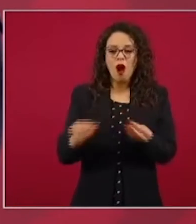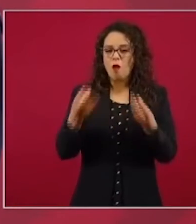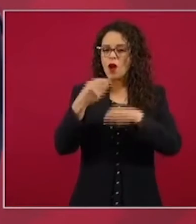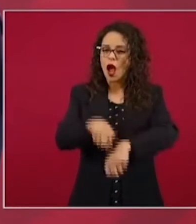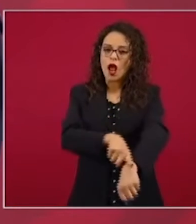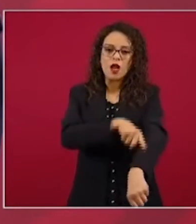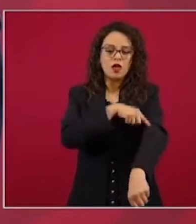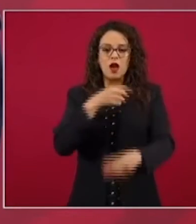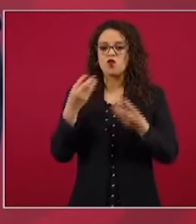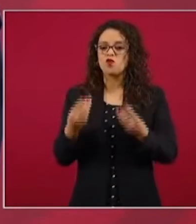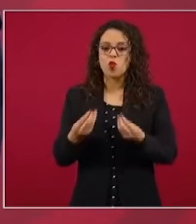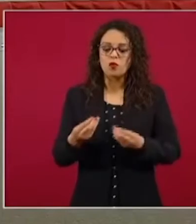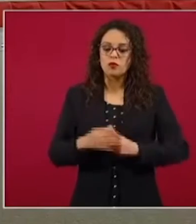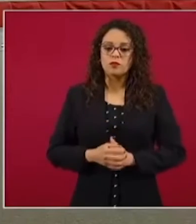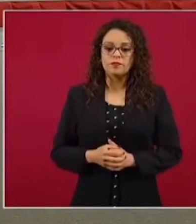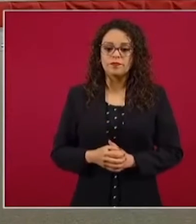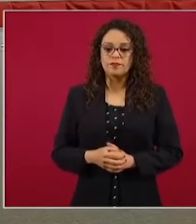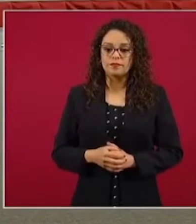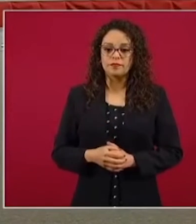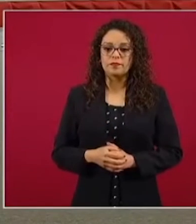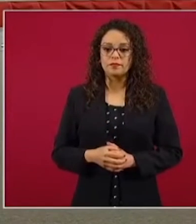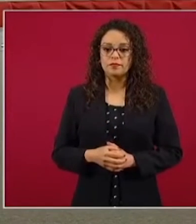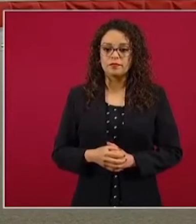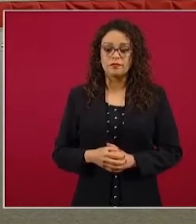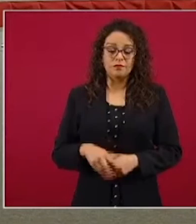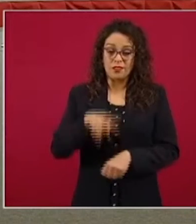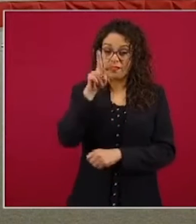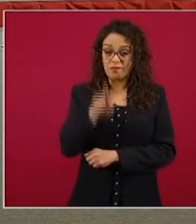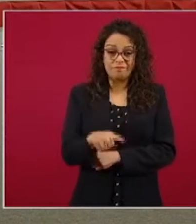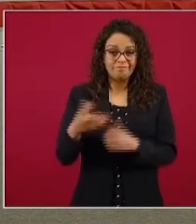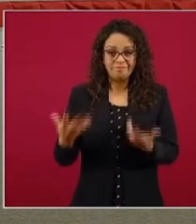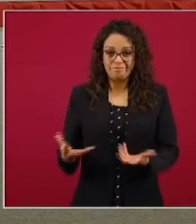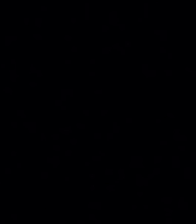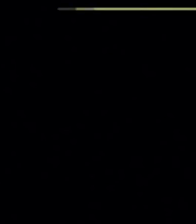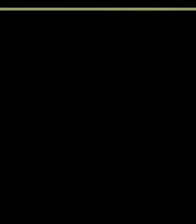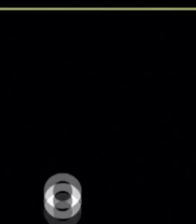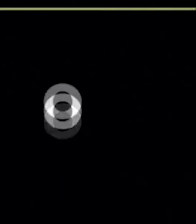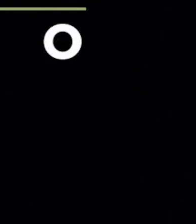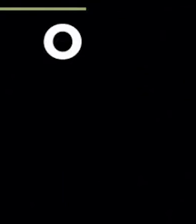enfrentar siglos de influyentismo.